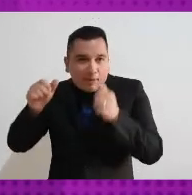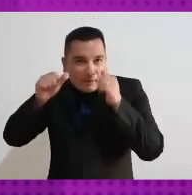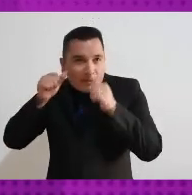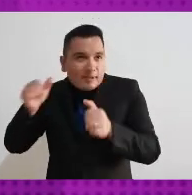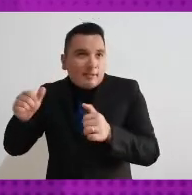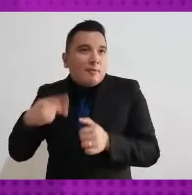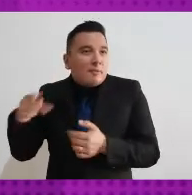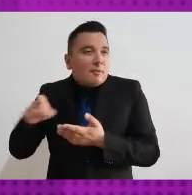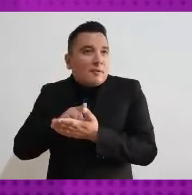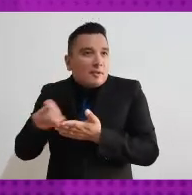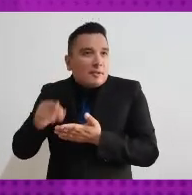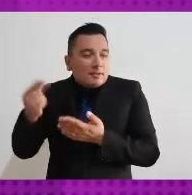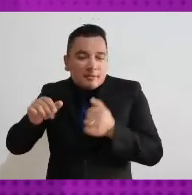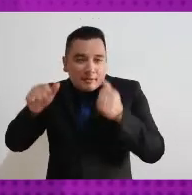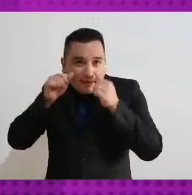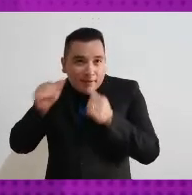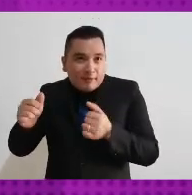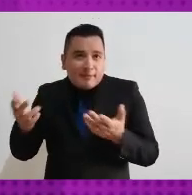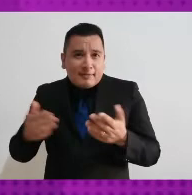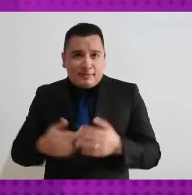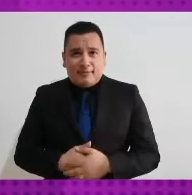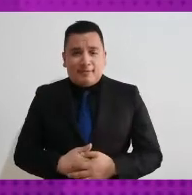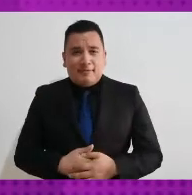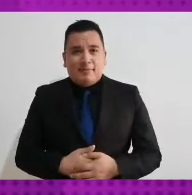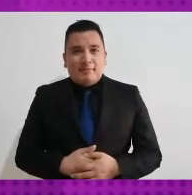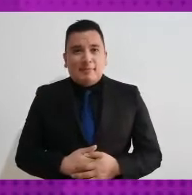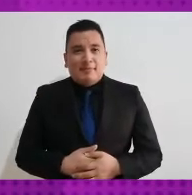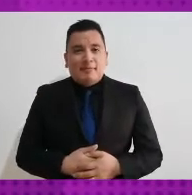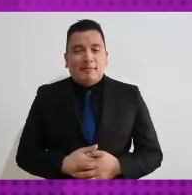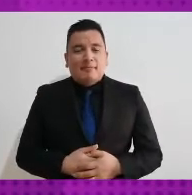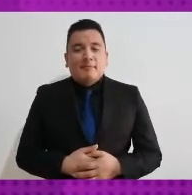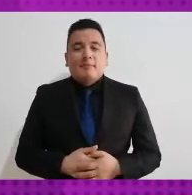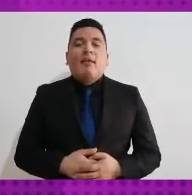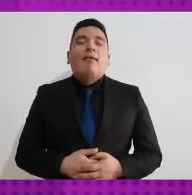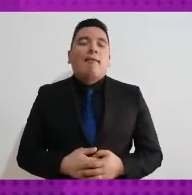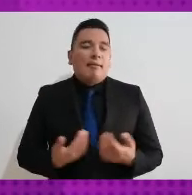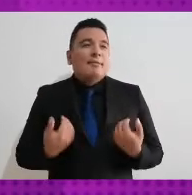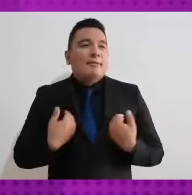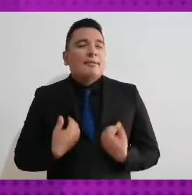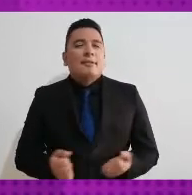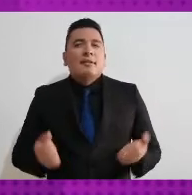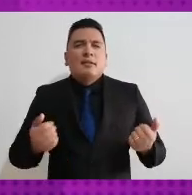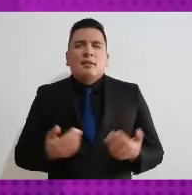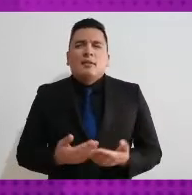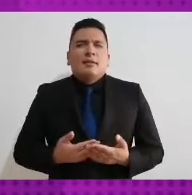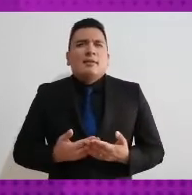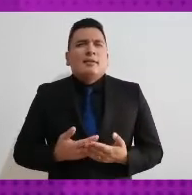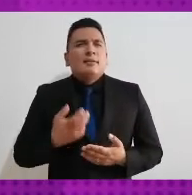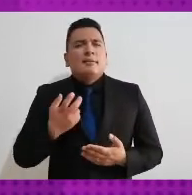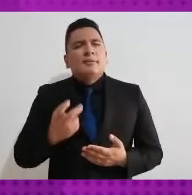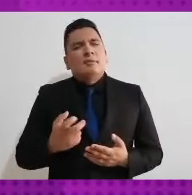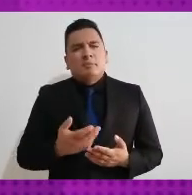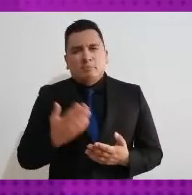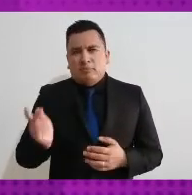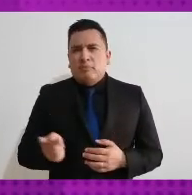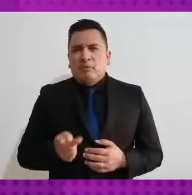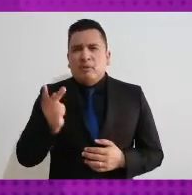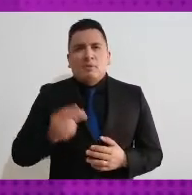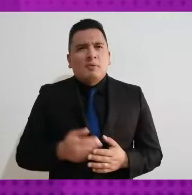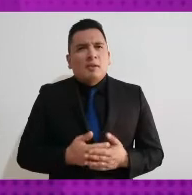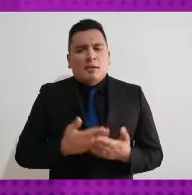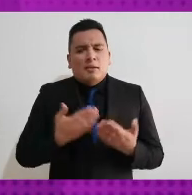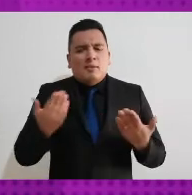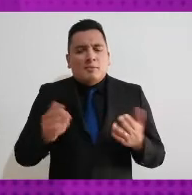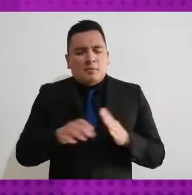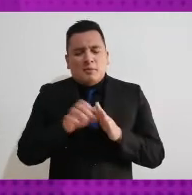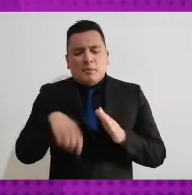entonces con base en ello ¿por qué es importante garantizar el ejercicio y sobre todo el acceso